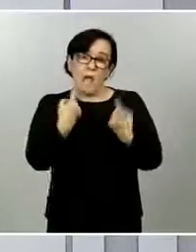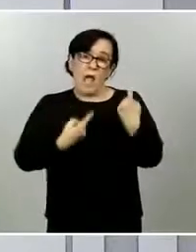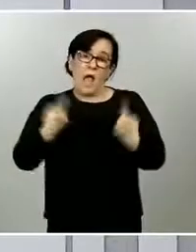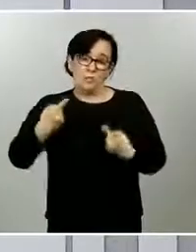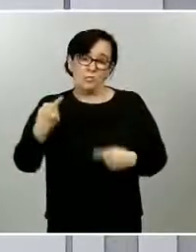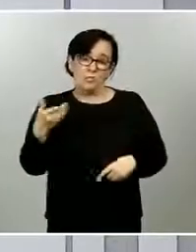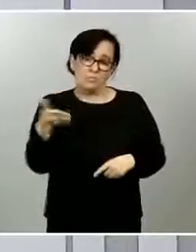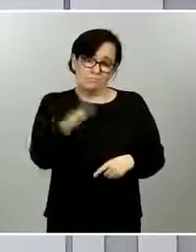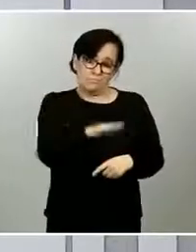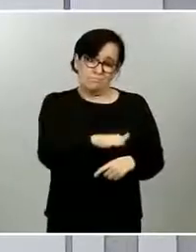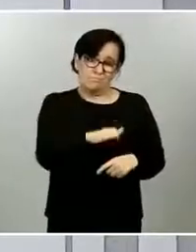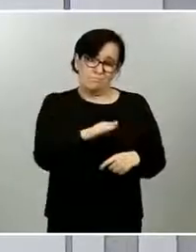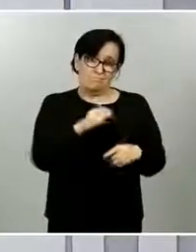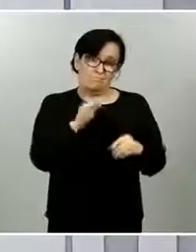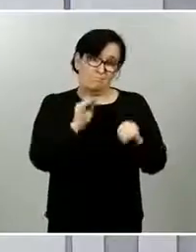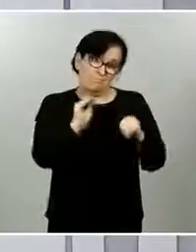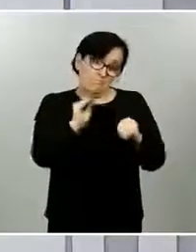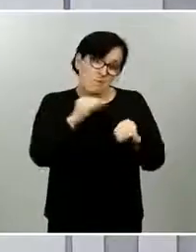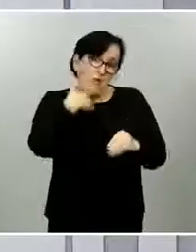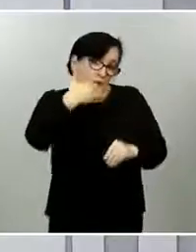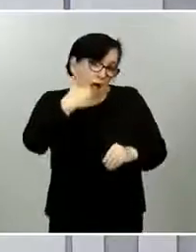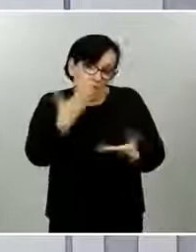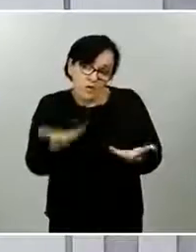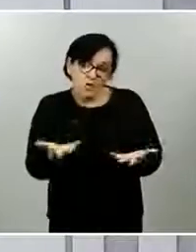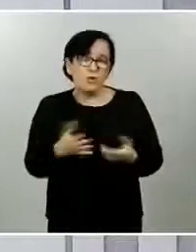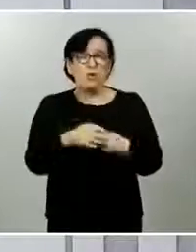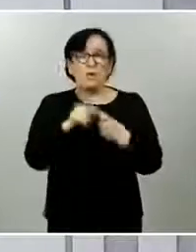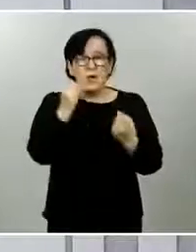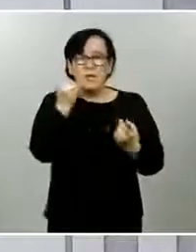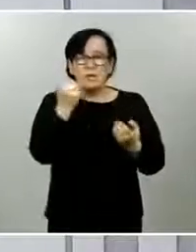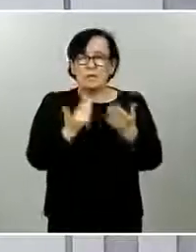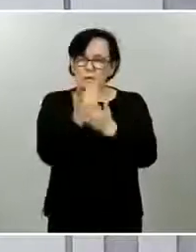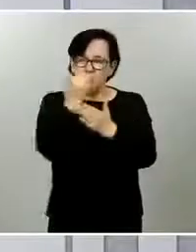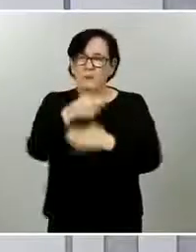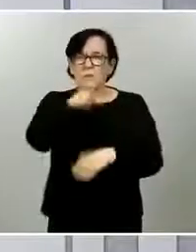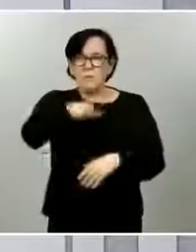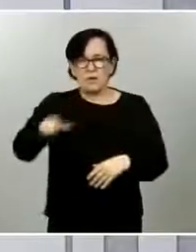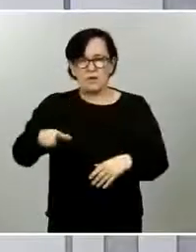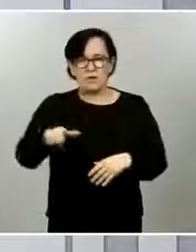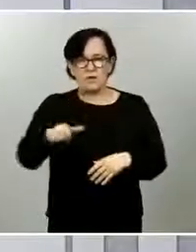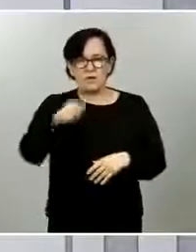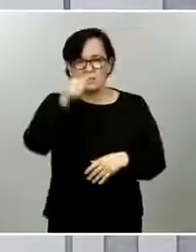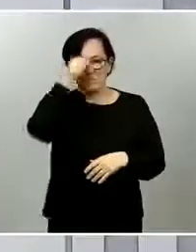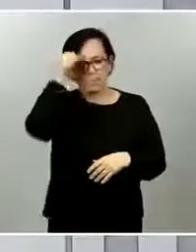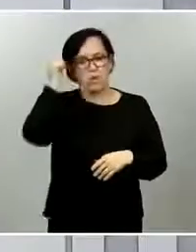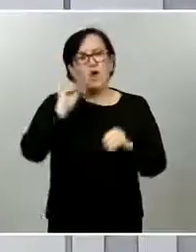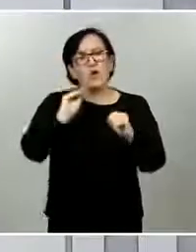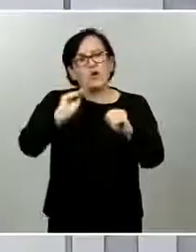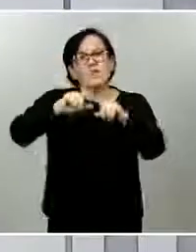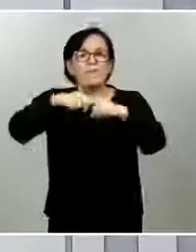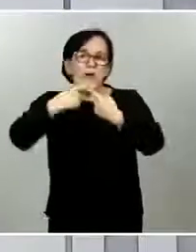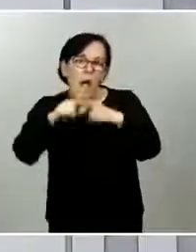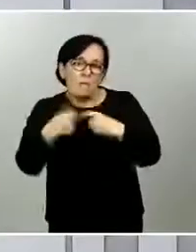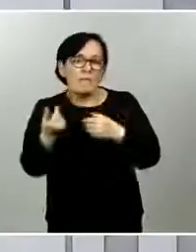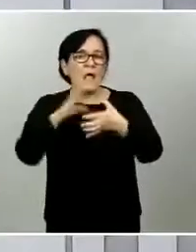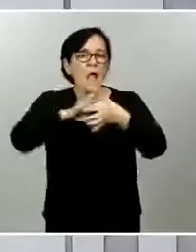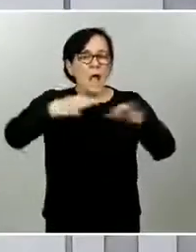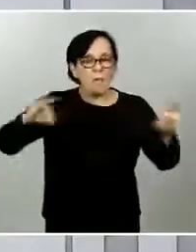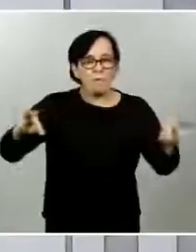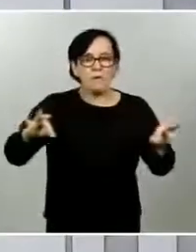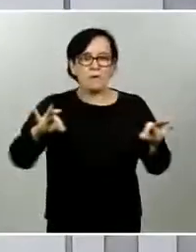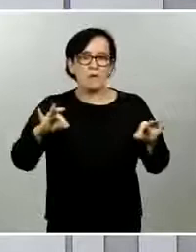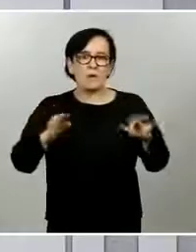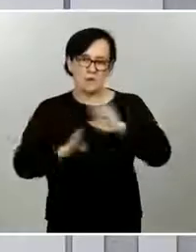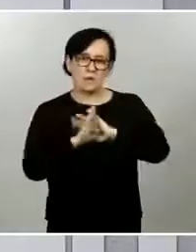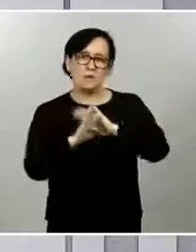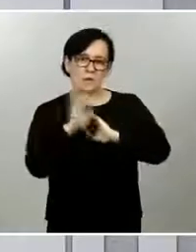Han sido semanas complicadas, muy difíciles para todos, especialmente para las familias que han perdido algún ser querido y que a